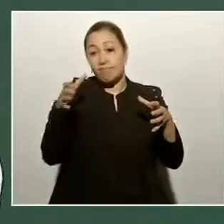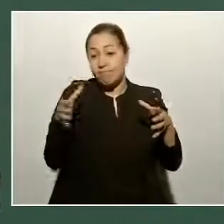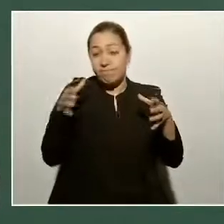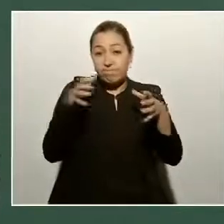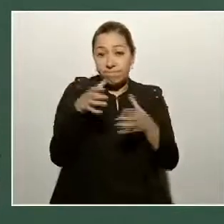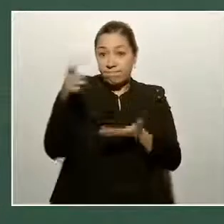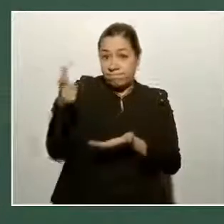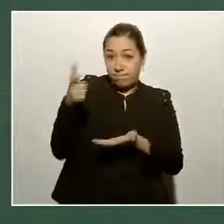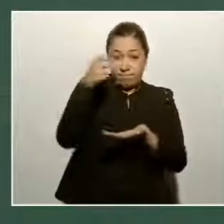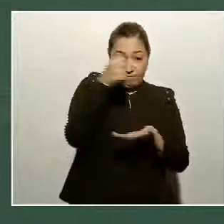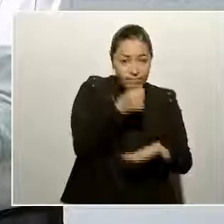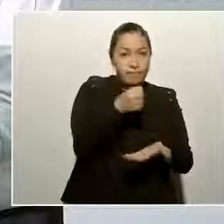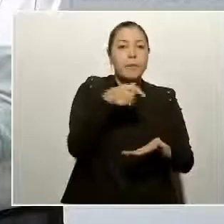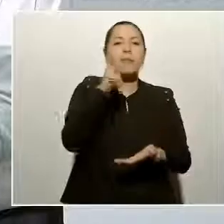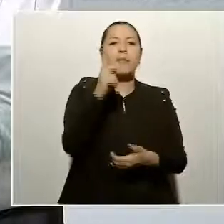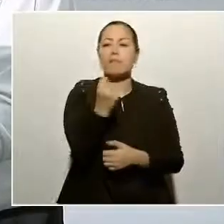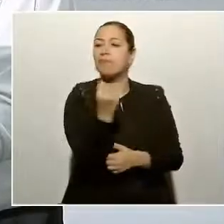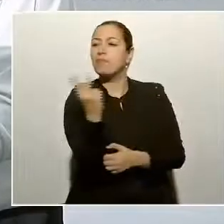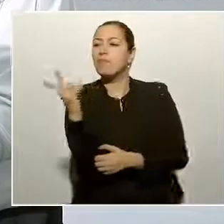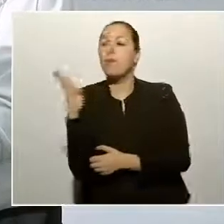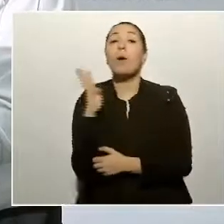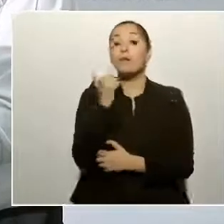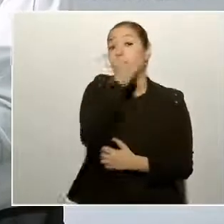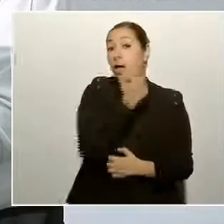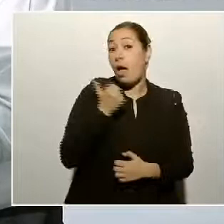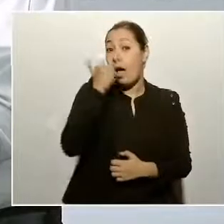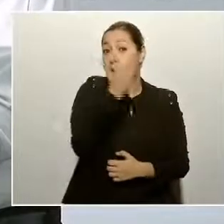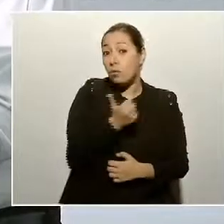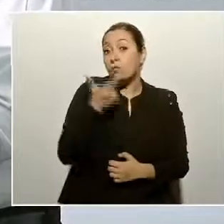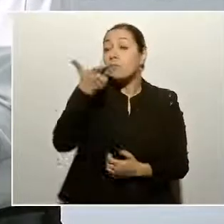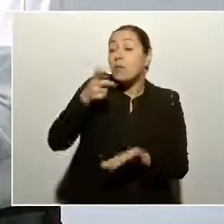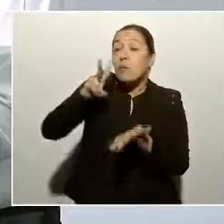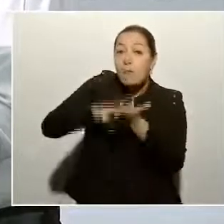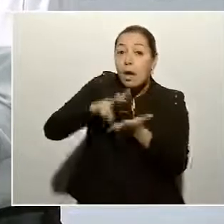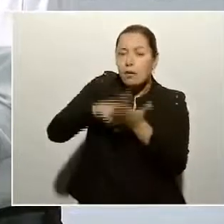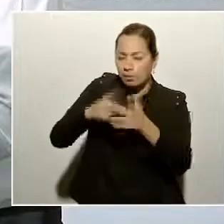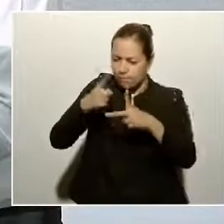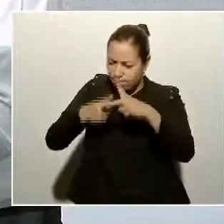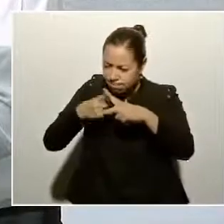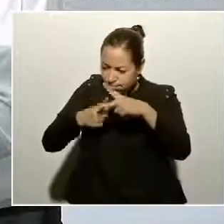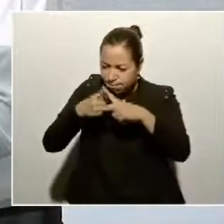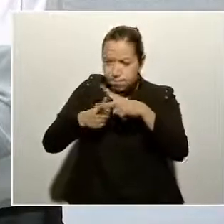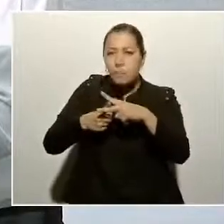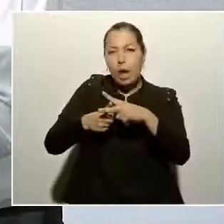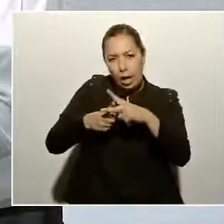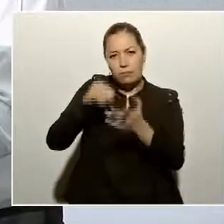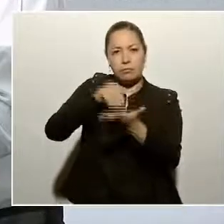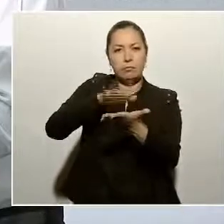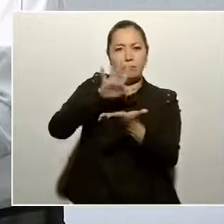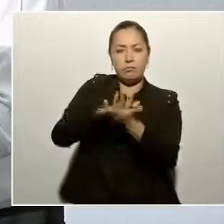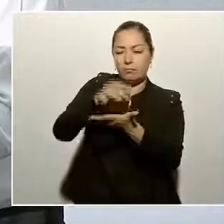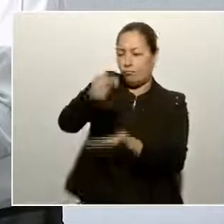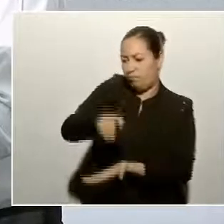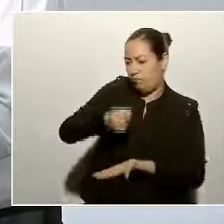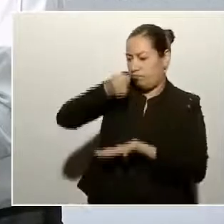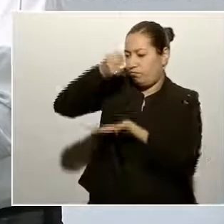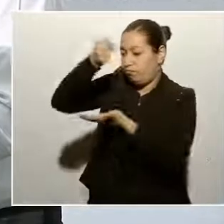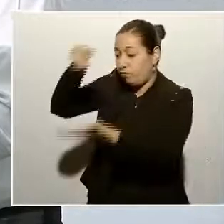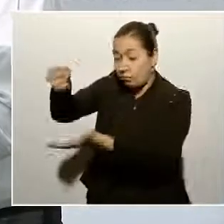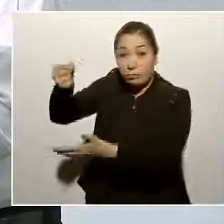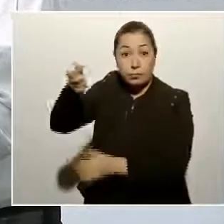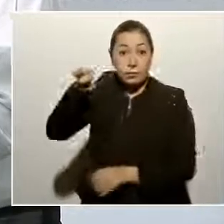número de alumnos, se va a asignar la cantidad correspondiente a cada escuela.